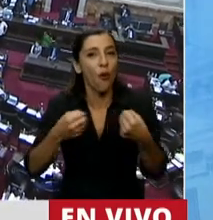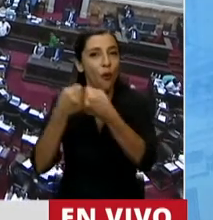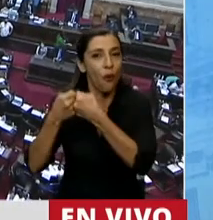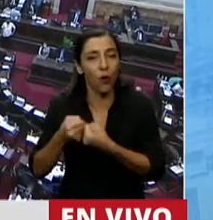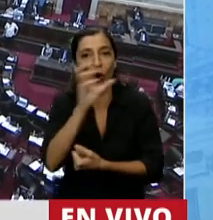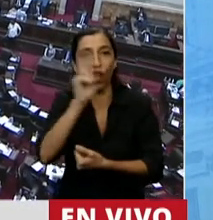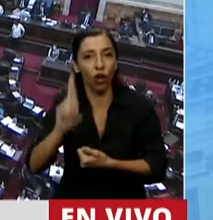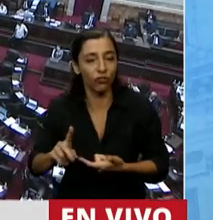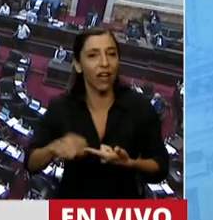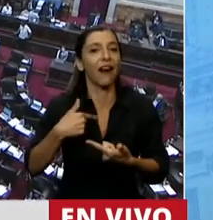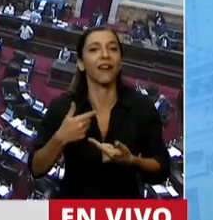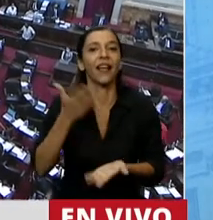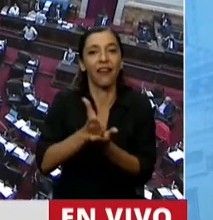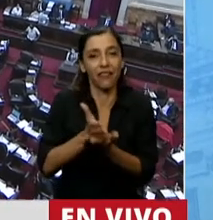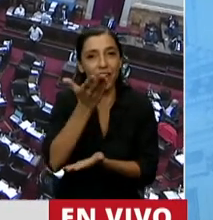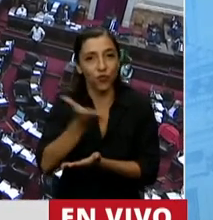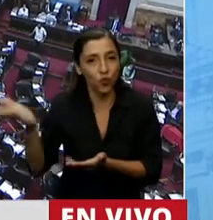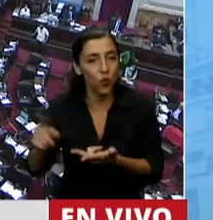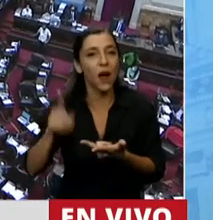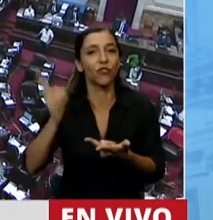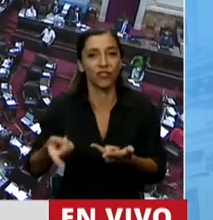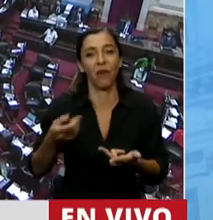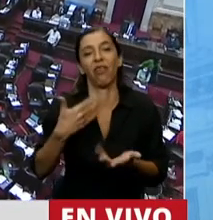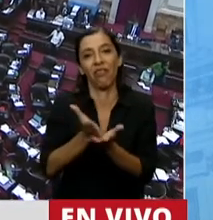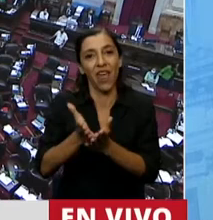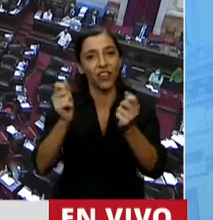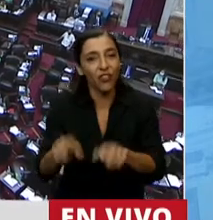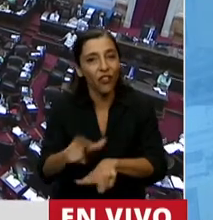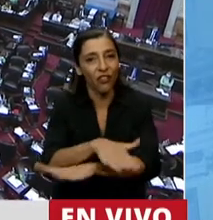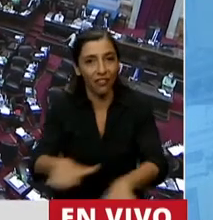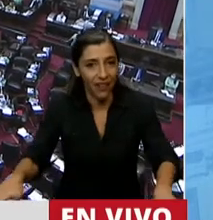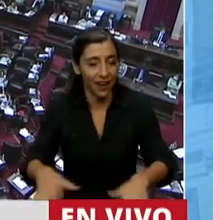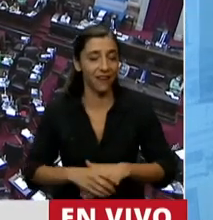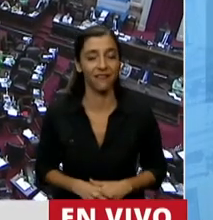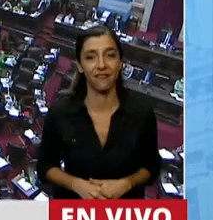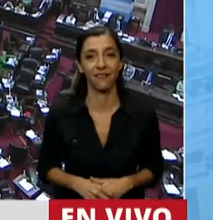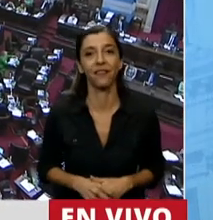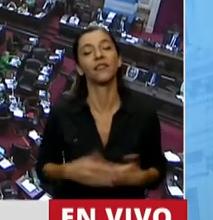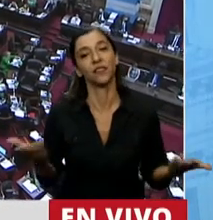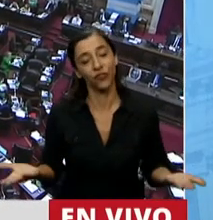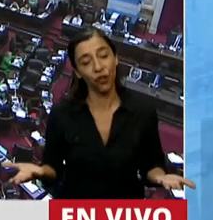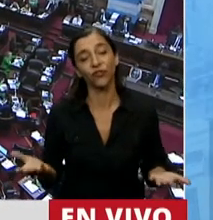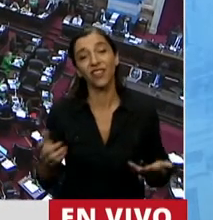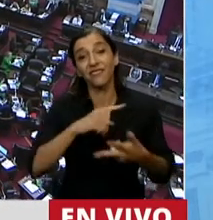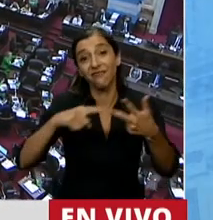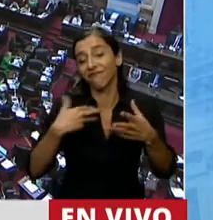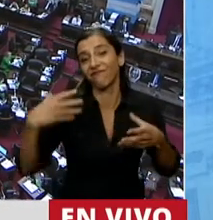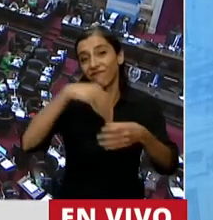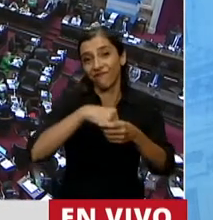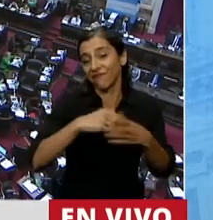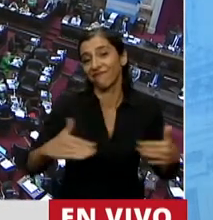-Cota Rica, y la Convención sobre los Derechos del Niño antes aludido. En ese sentido expreso